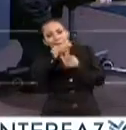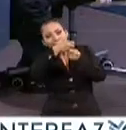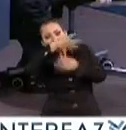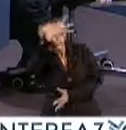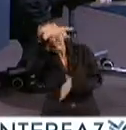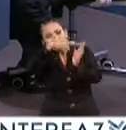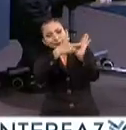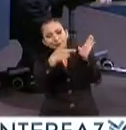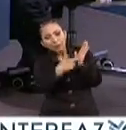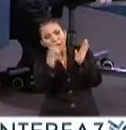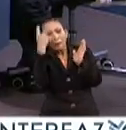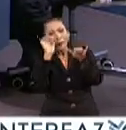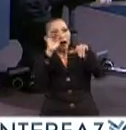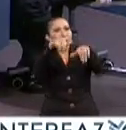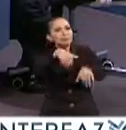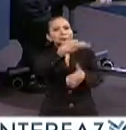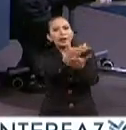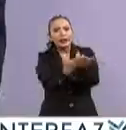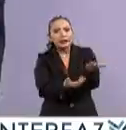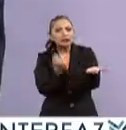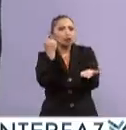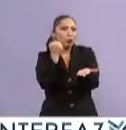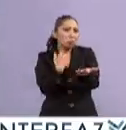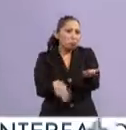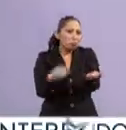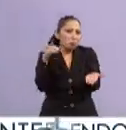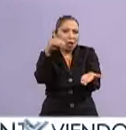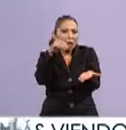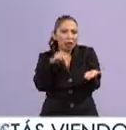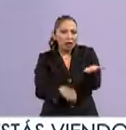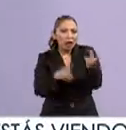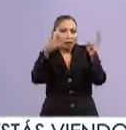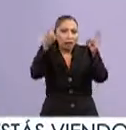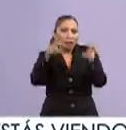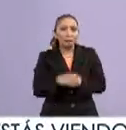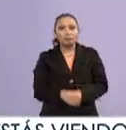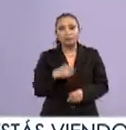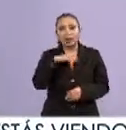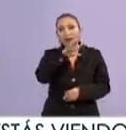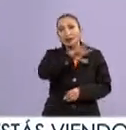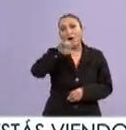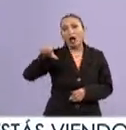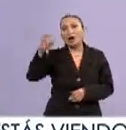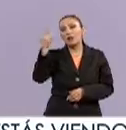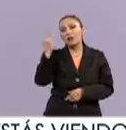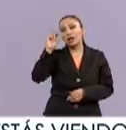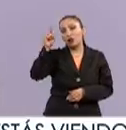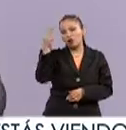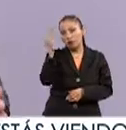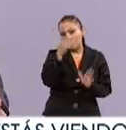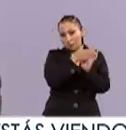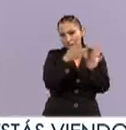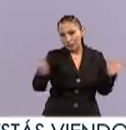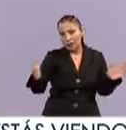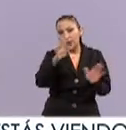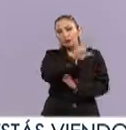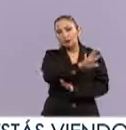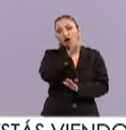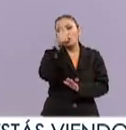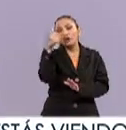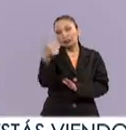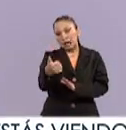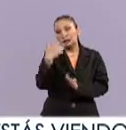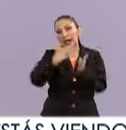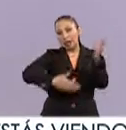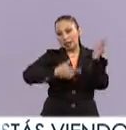interesados precisamente todo lo que va a ser la agenda de este congreso. bueno, va a ser del 5 al 9 de noviembre. 5 y 6